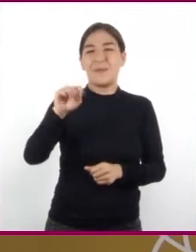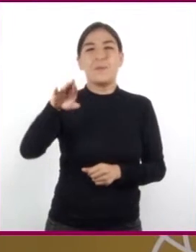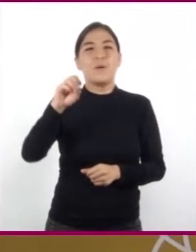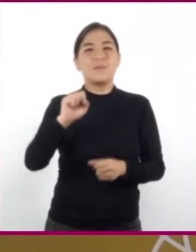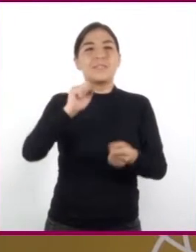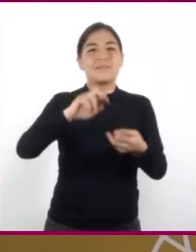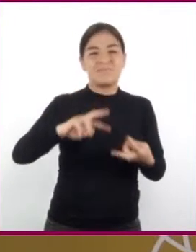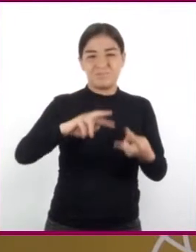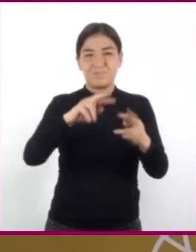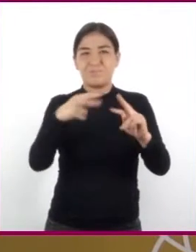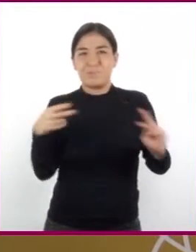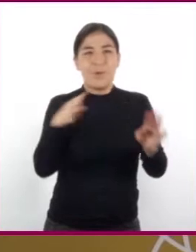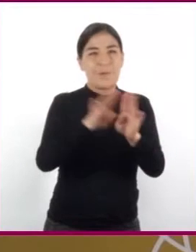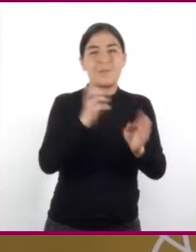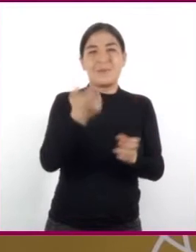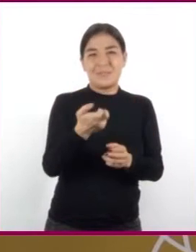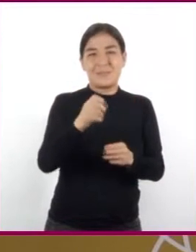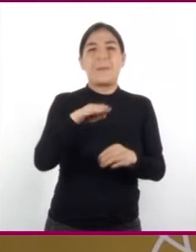componen la materia.